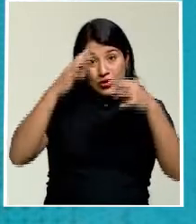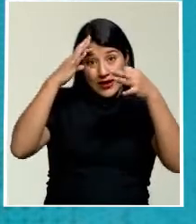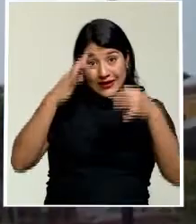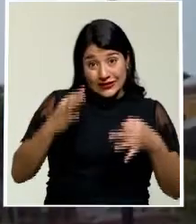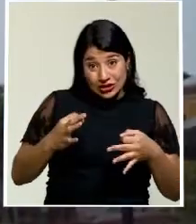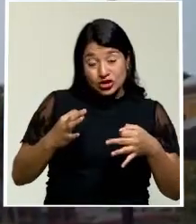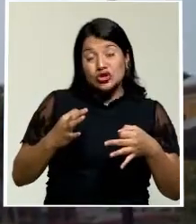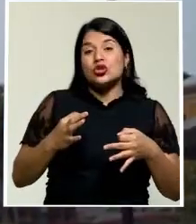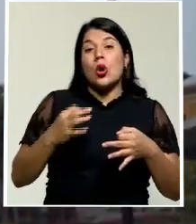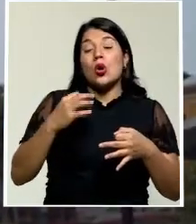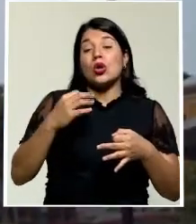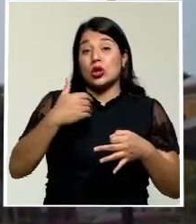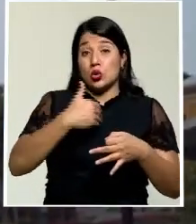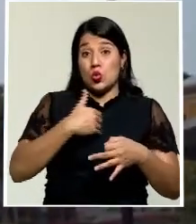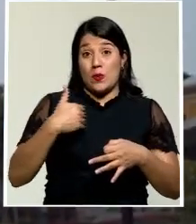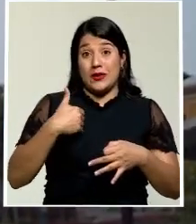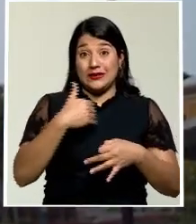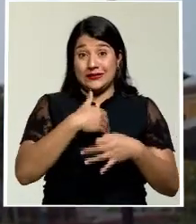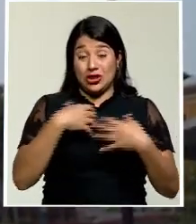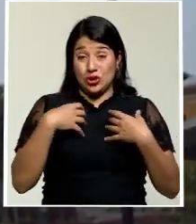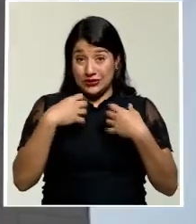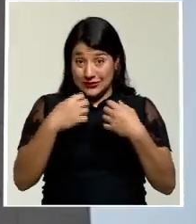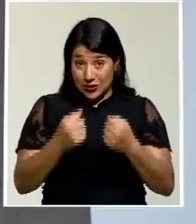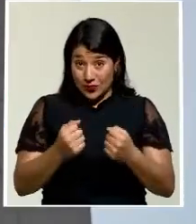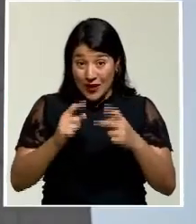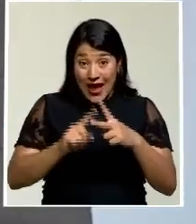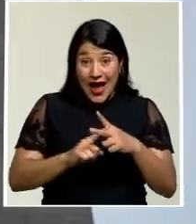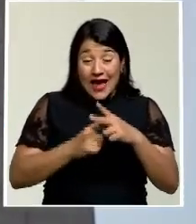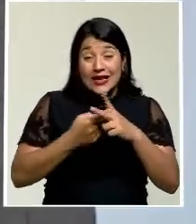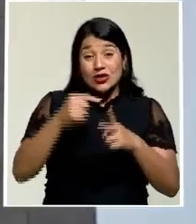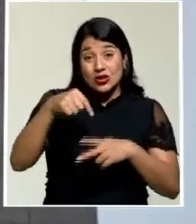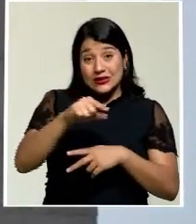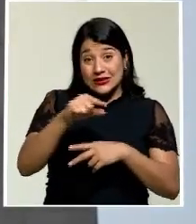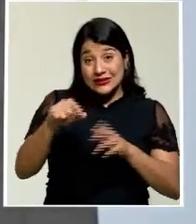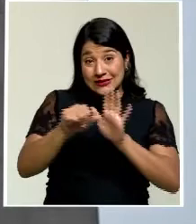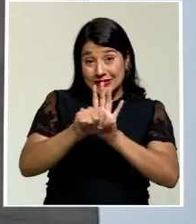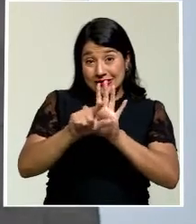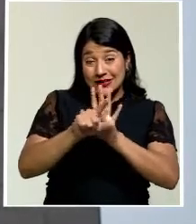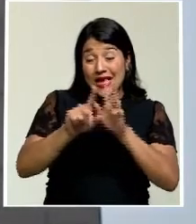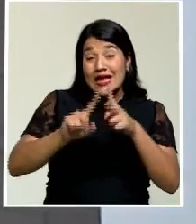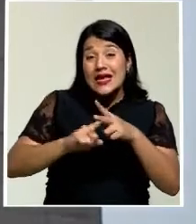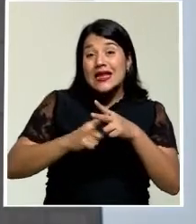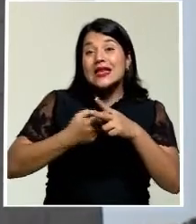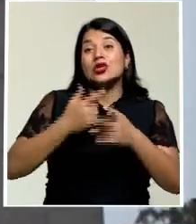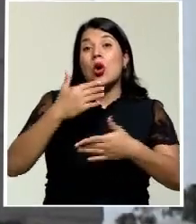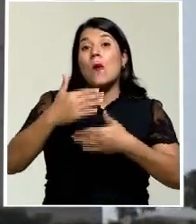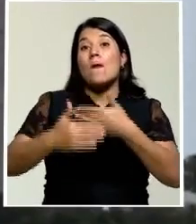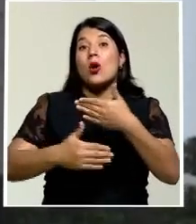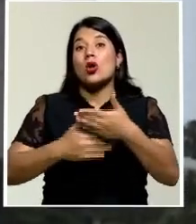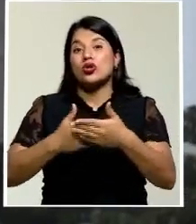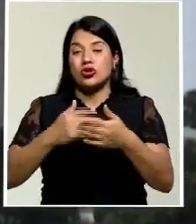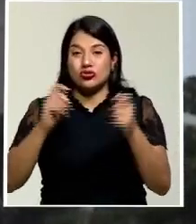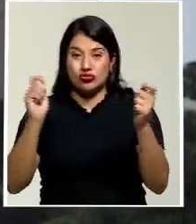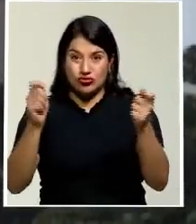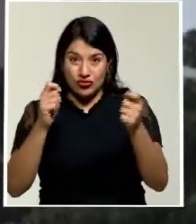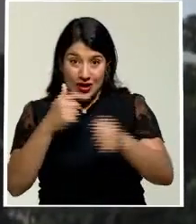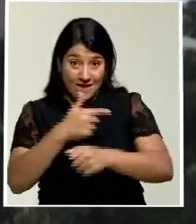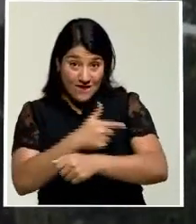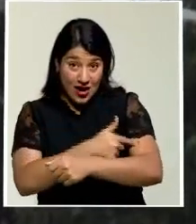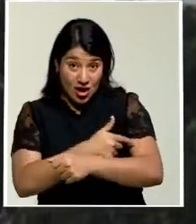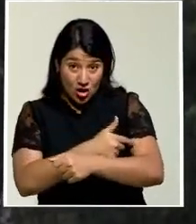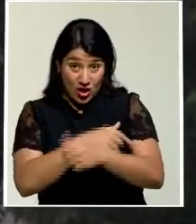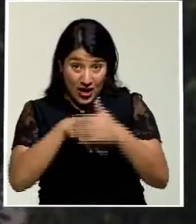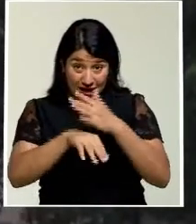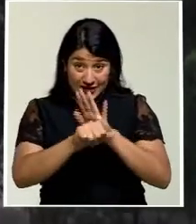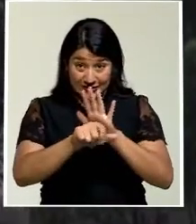A inicios de esta semana, la Asamblea Legislativa realizó una campaña de vacunación en sus instalaciones. Sin embargo, tan solo